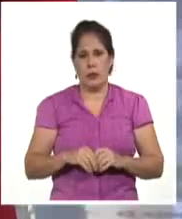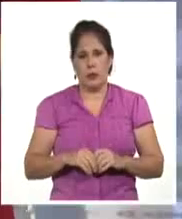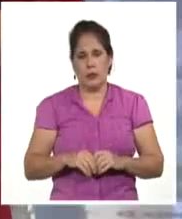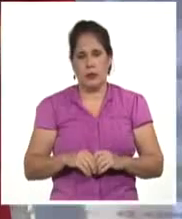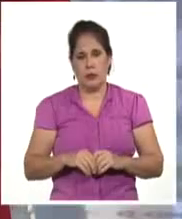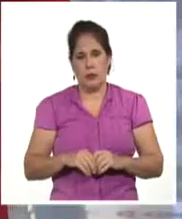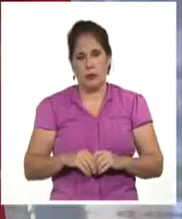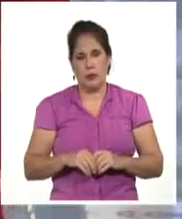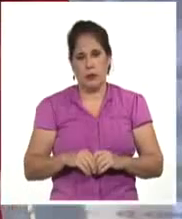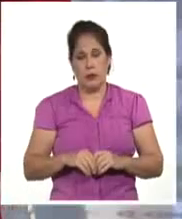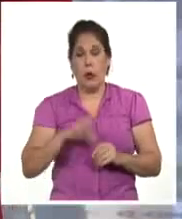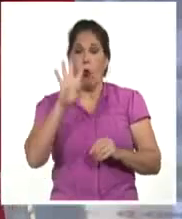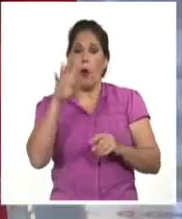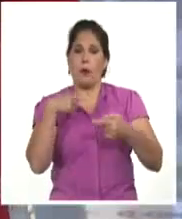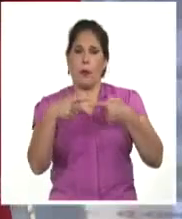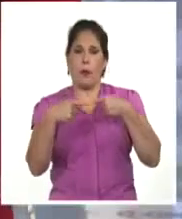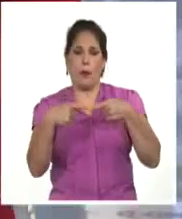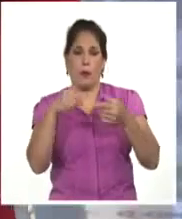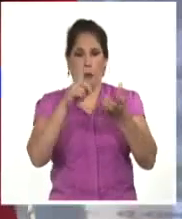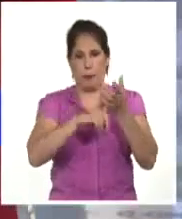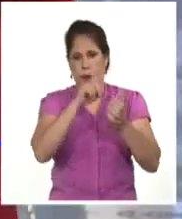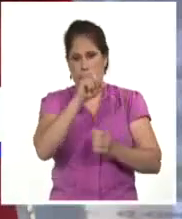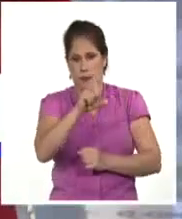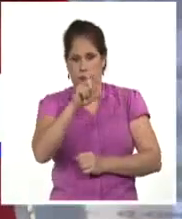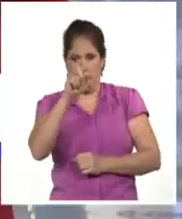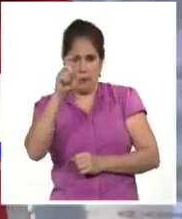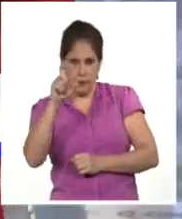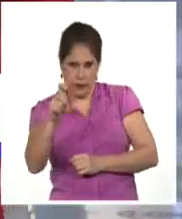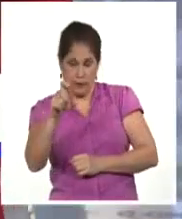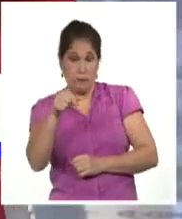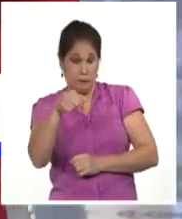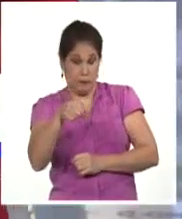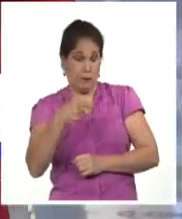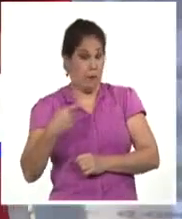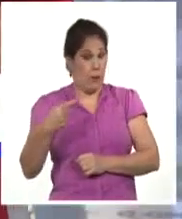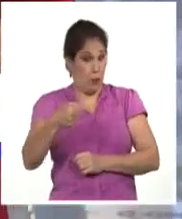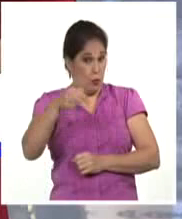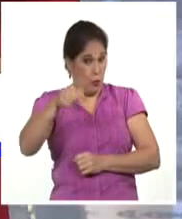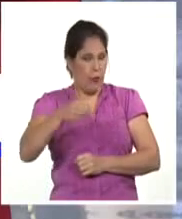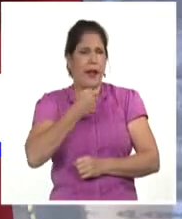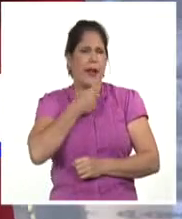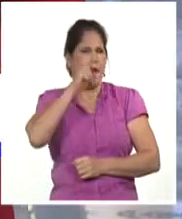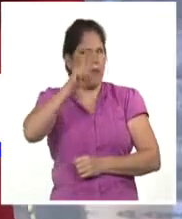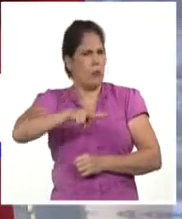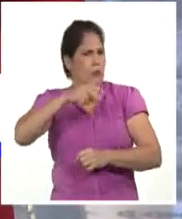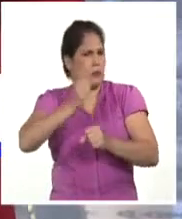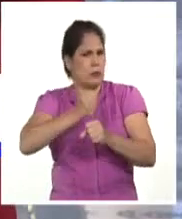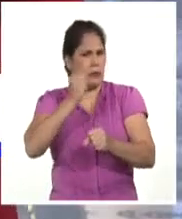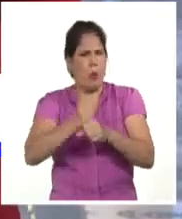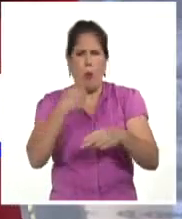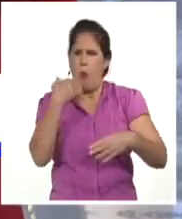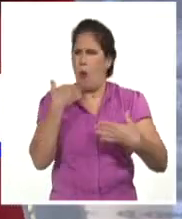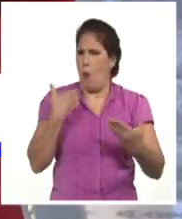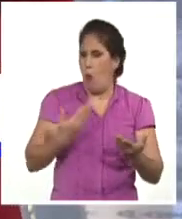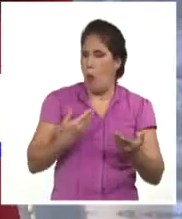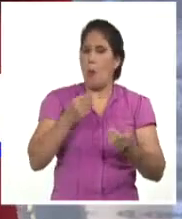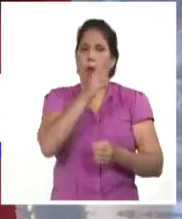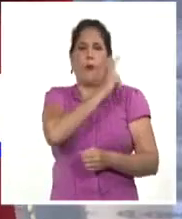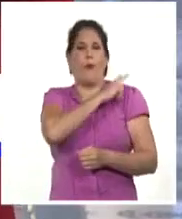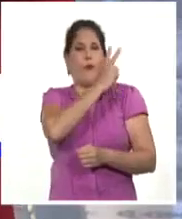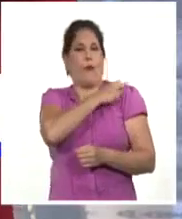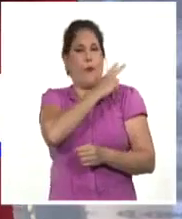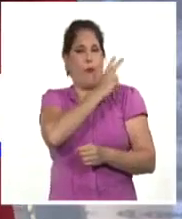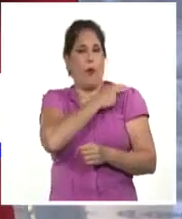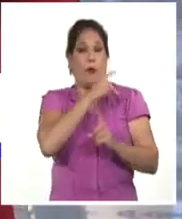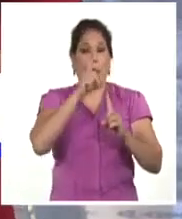El cuarto pleno del Comité Central del Partido Comunista de Cuba evaluó el trabajo desarrollado por los cuadros